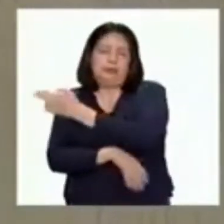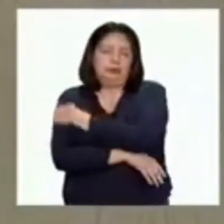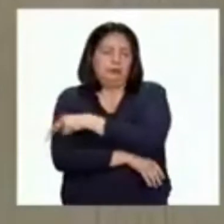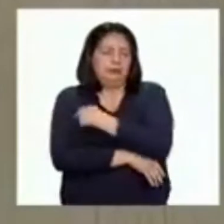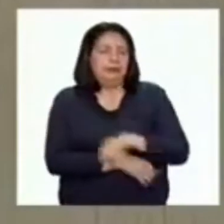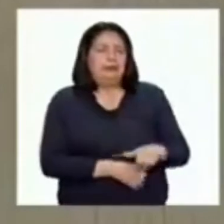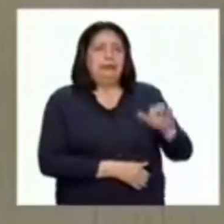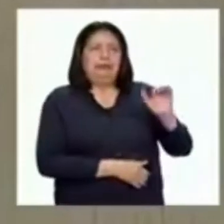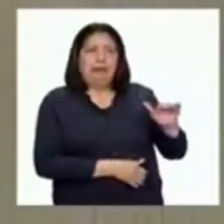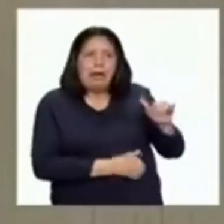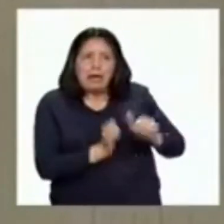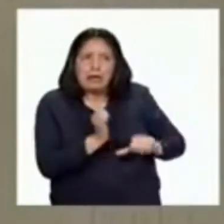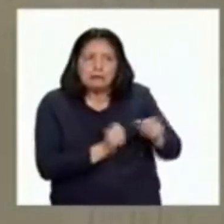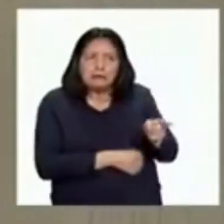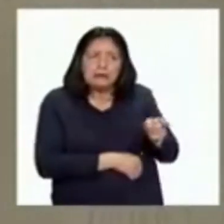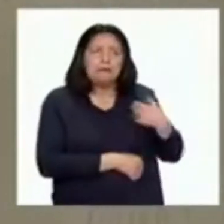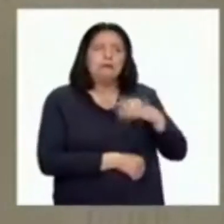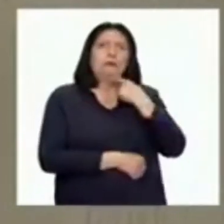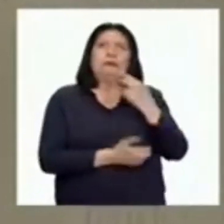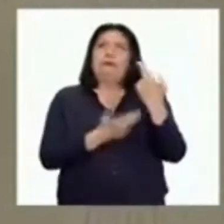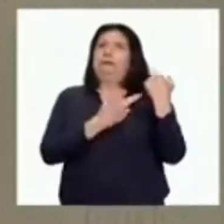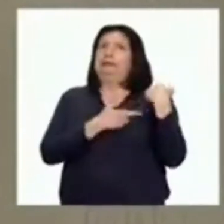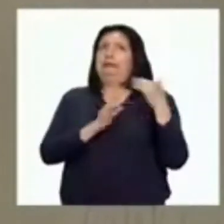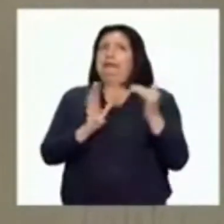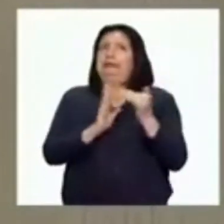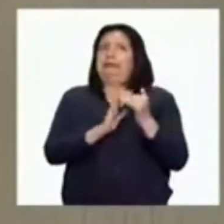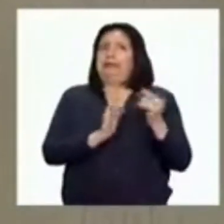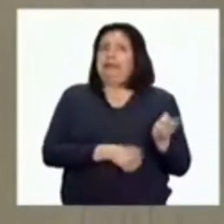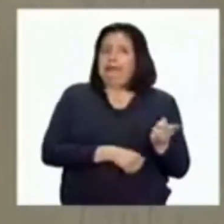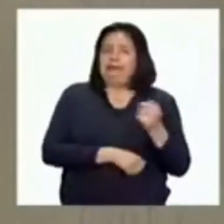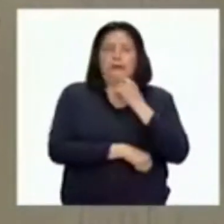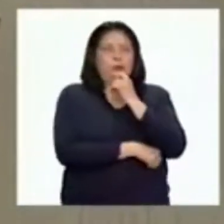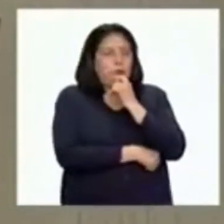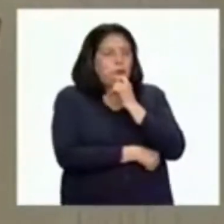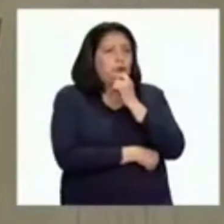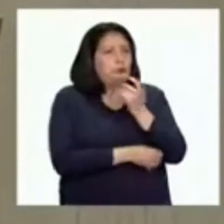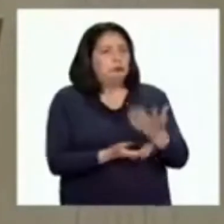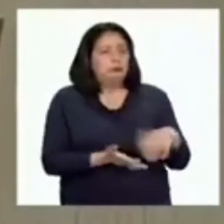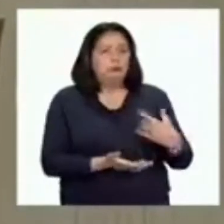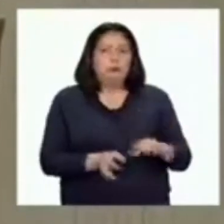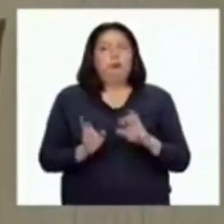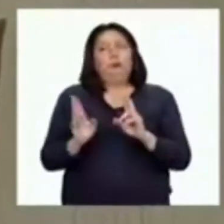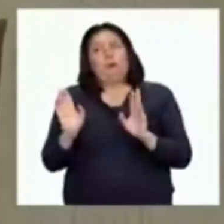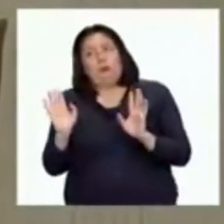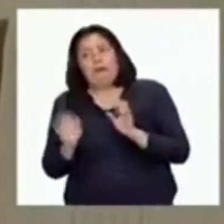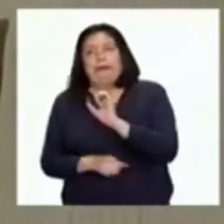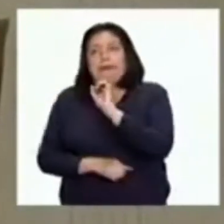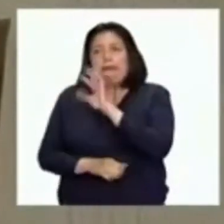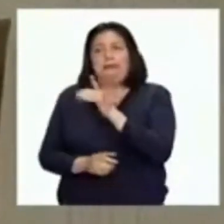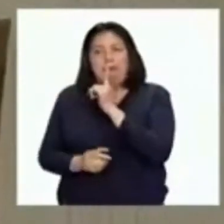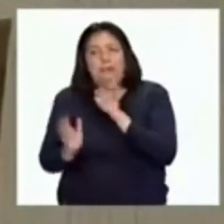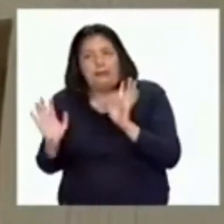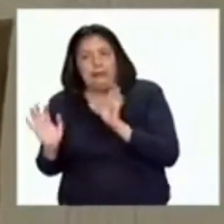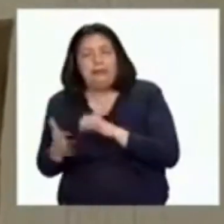Mercedes se haría ahora cargo de la casa. Dentro de todo, ha sido una suerte, dijo el